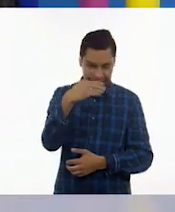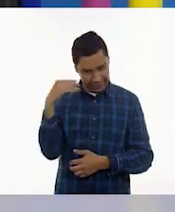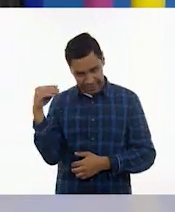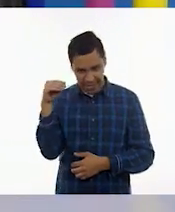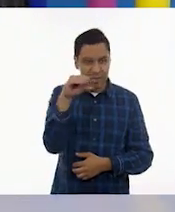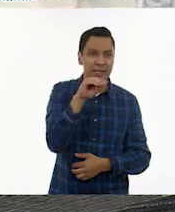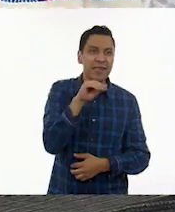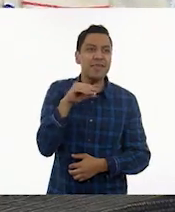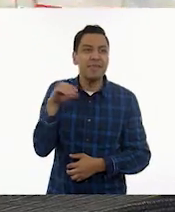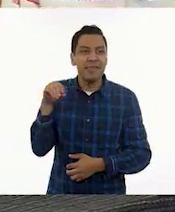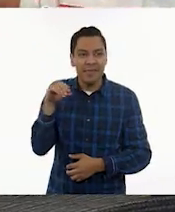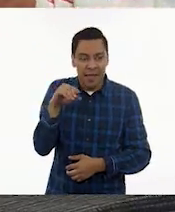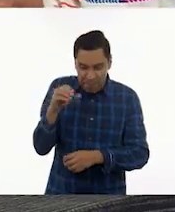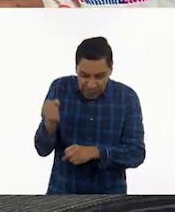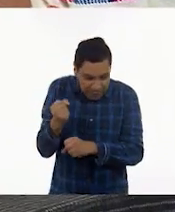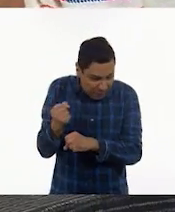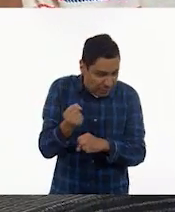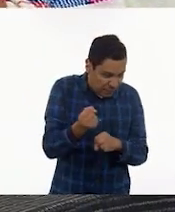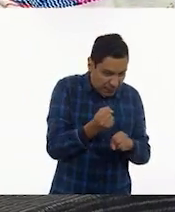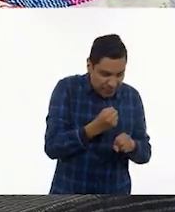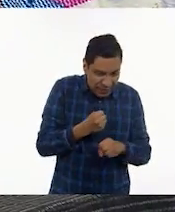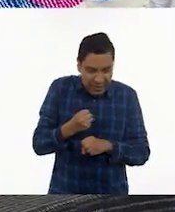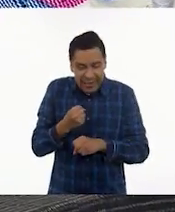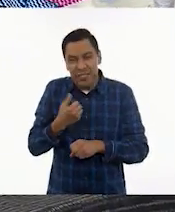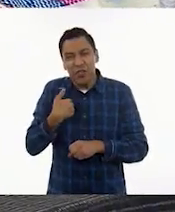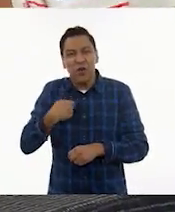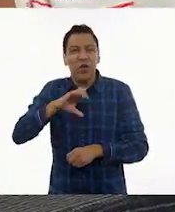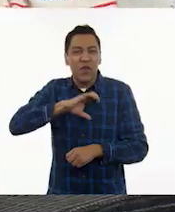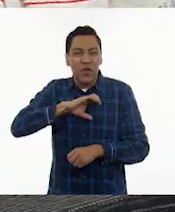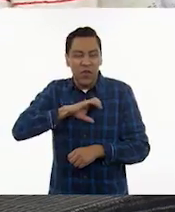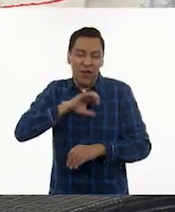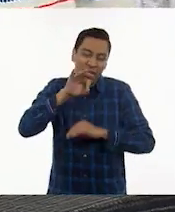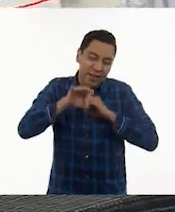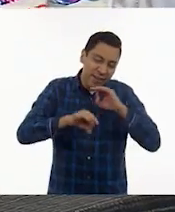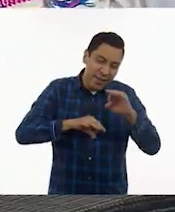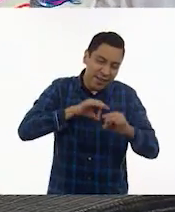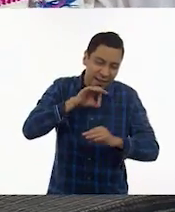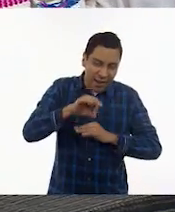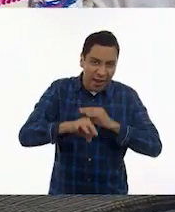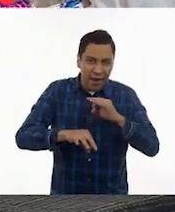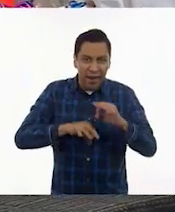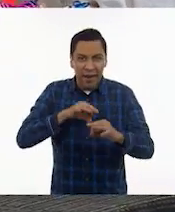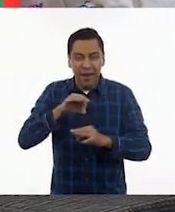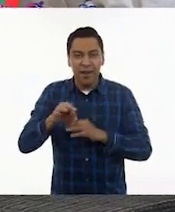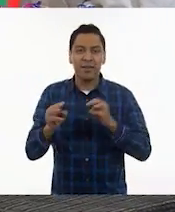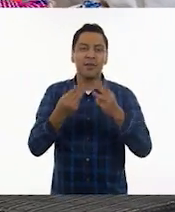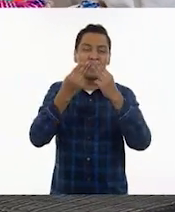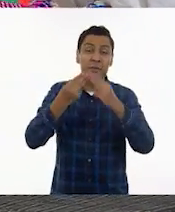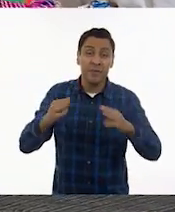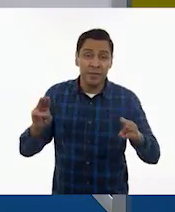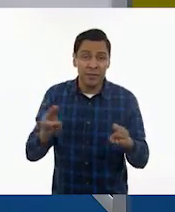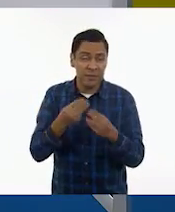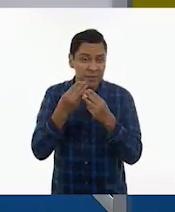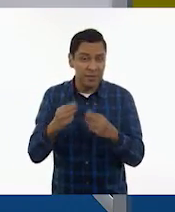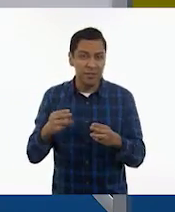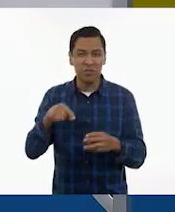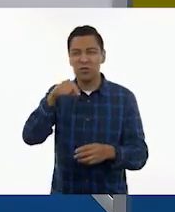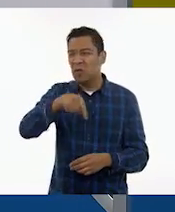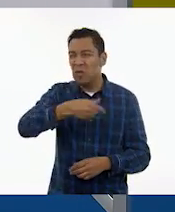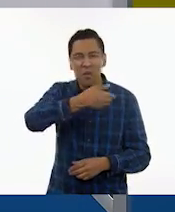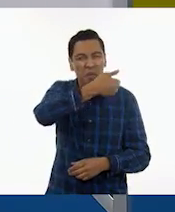Para olvidarte a ti, que no supiste